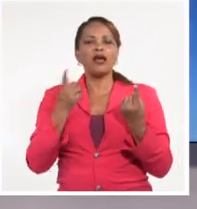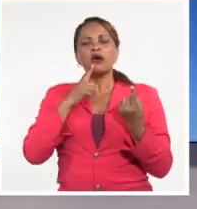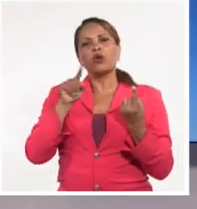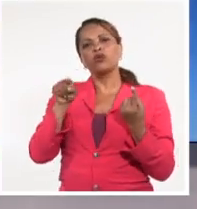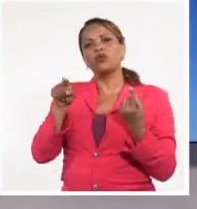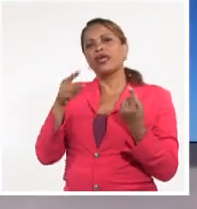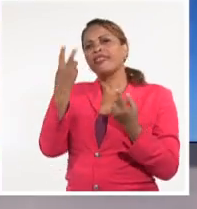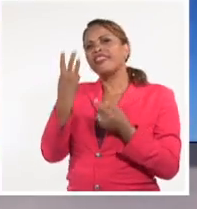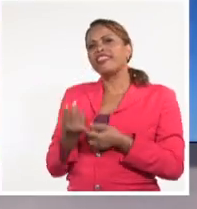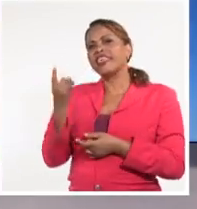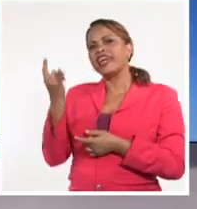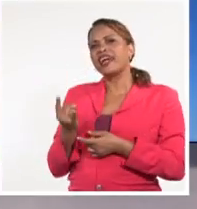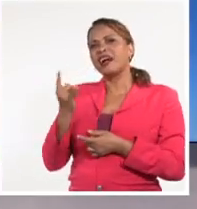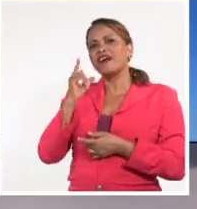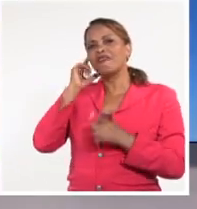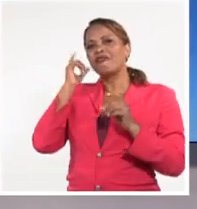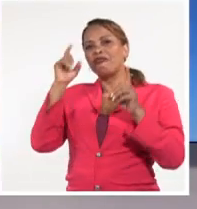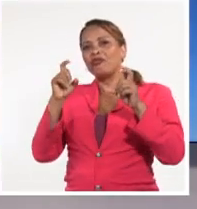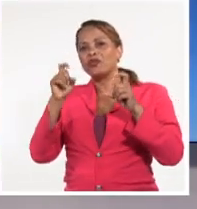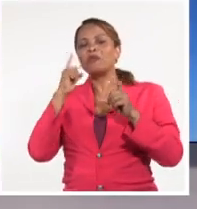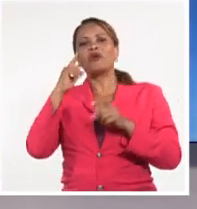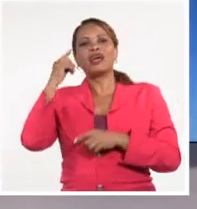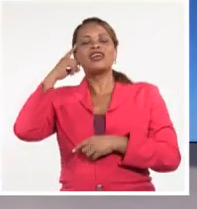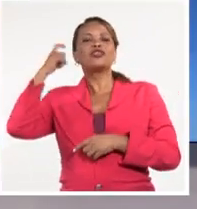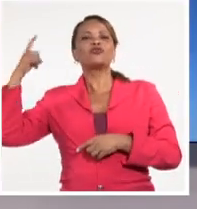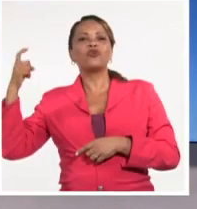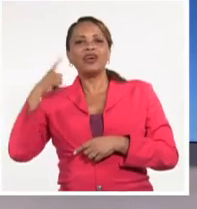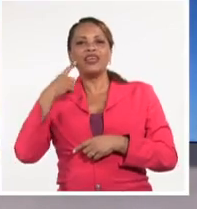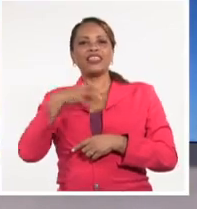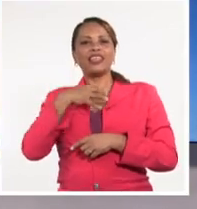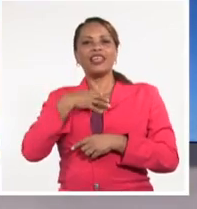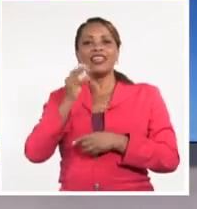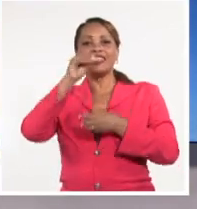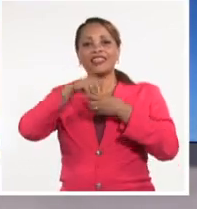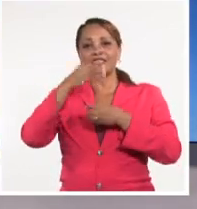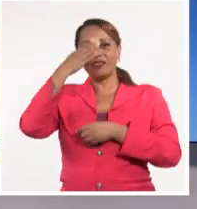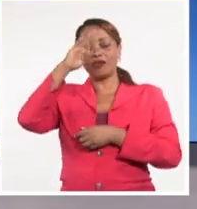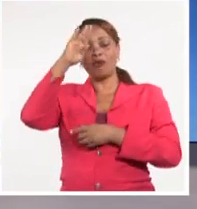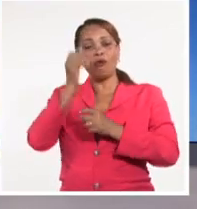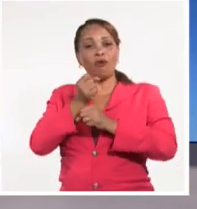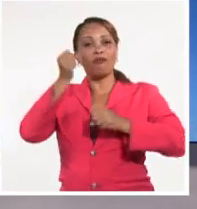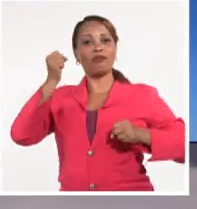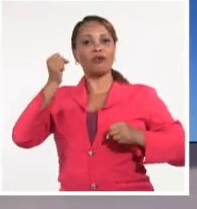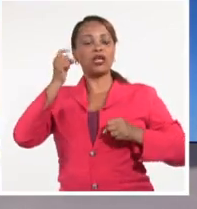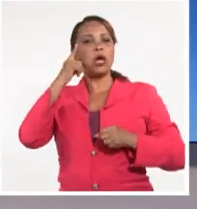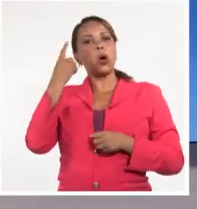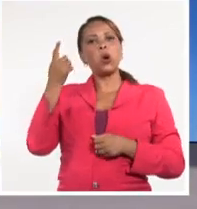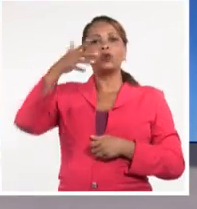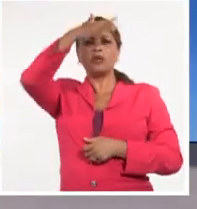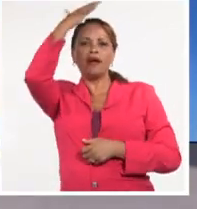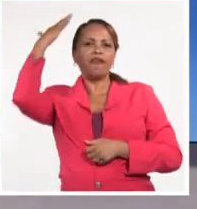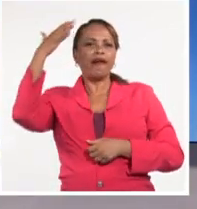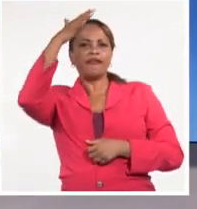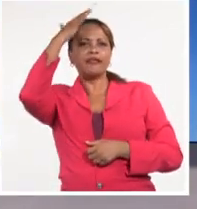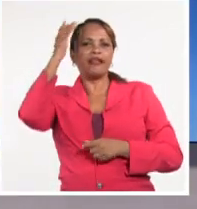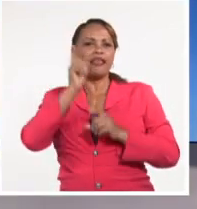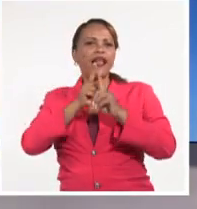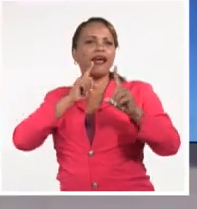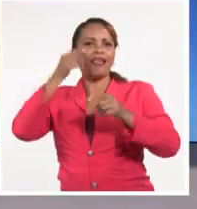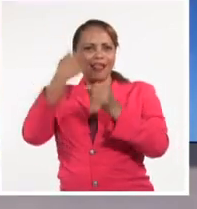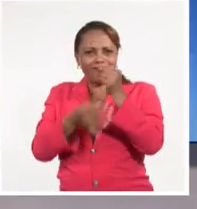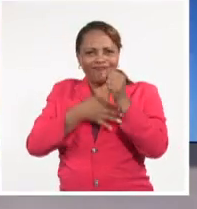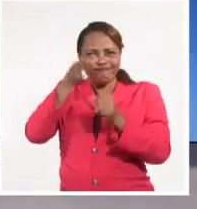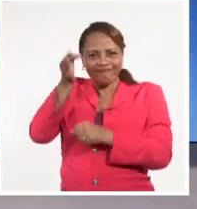descargan esas fotos porque ustedes sueñan tener esas armas en Cuba. O a Mijail, eso es porque ustedes viven sus fantasías alejadas de la realidad.